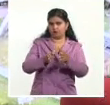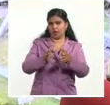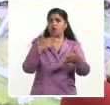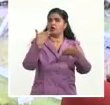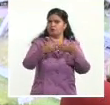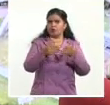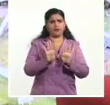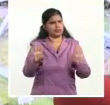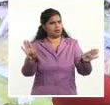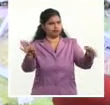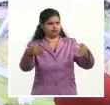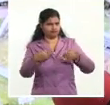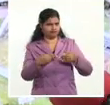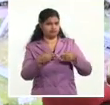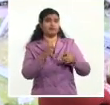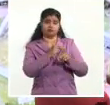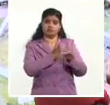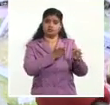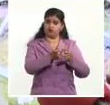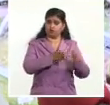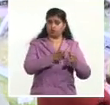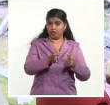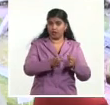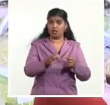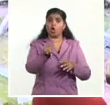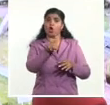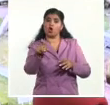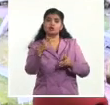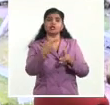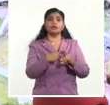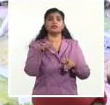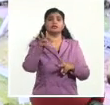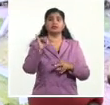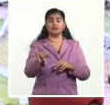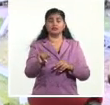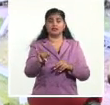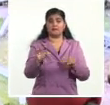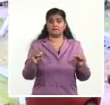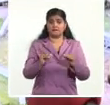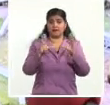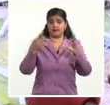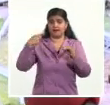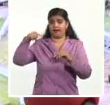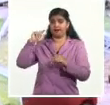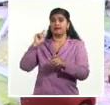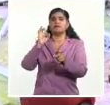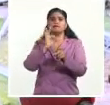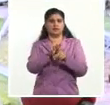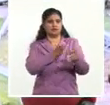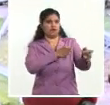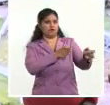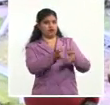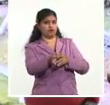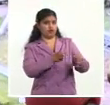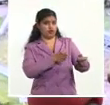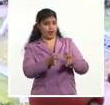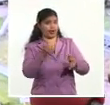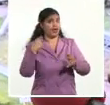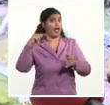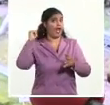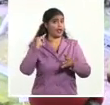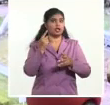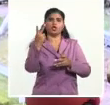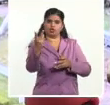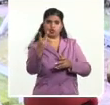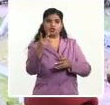y ya la unidad sincronizó al sistema a las 11.56 de la mañana de ayer. Quiere decir que estas dos unidades se nos incorporaron ya